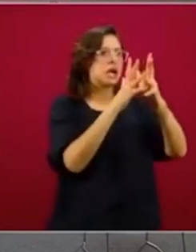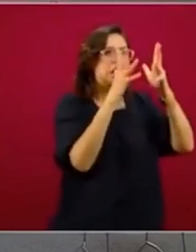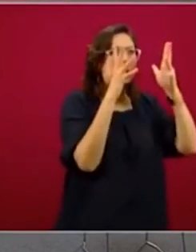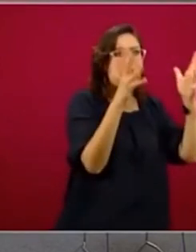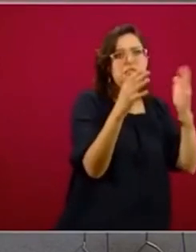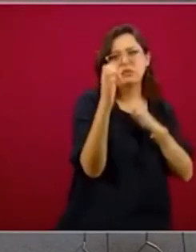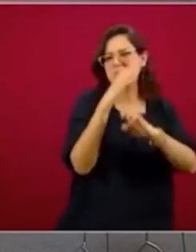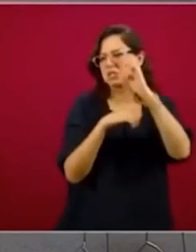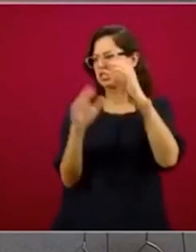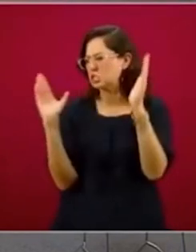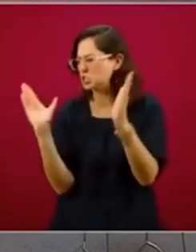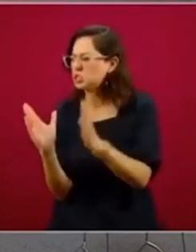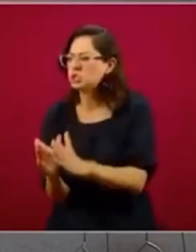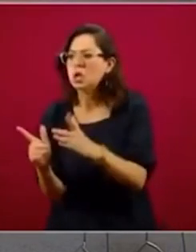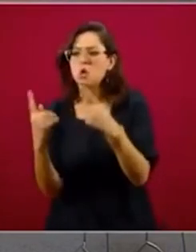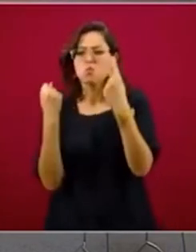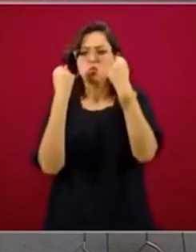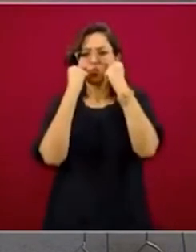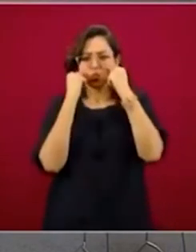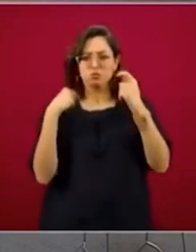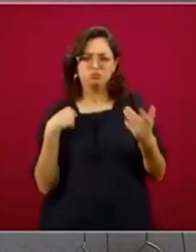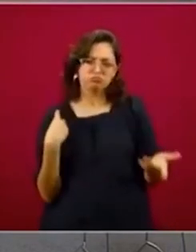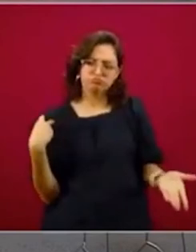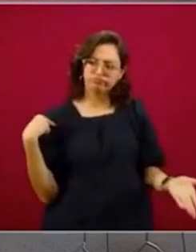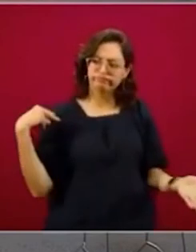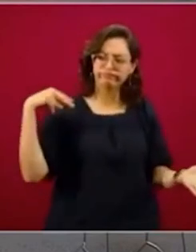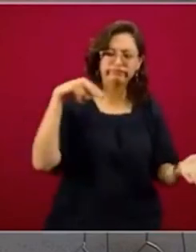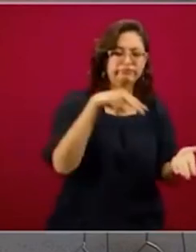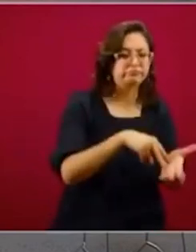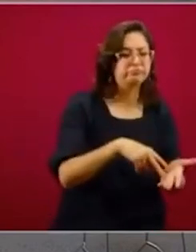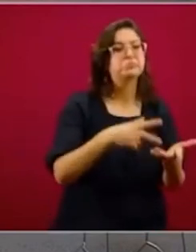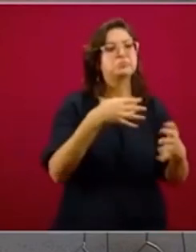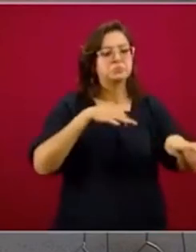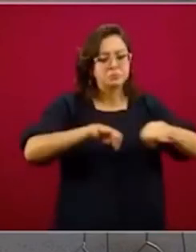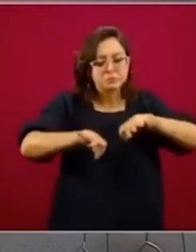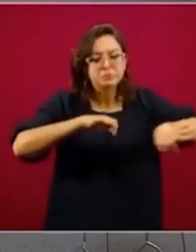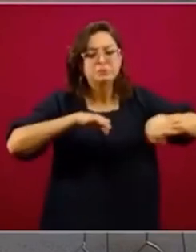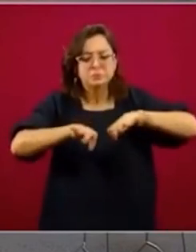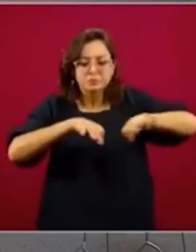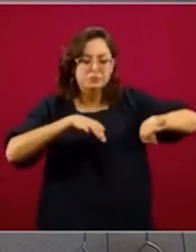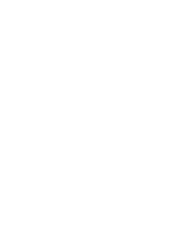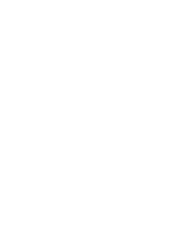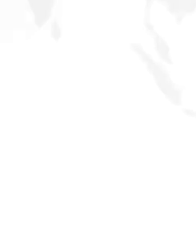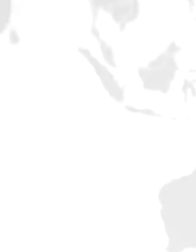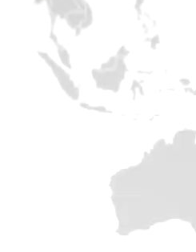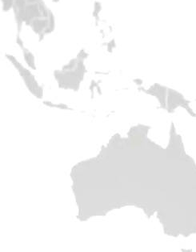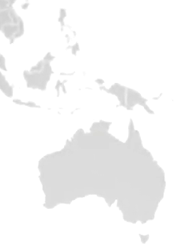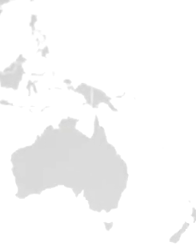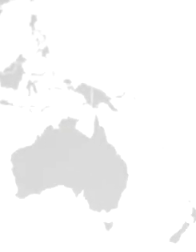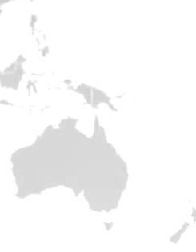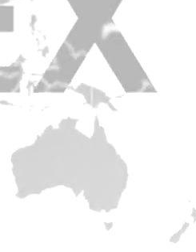pequeñas para poder ahí aprender trabajando, se incorporan a las actividades productivas.